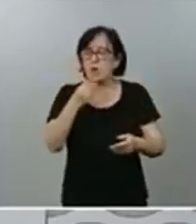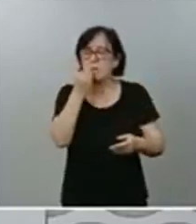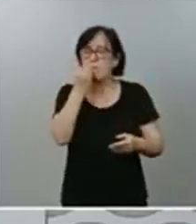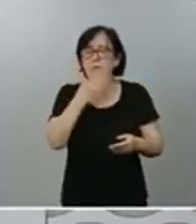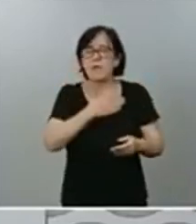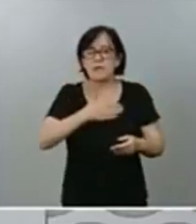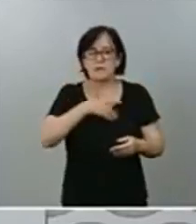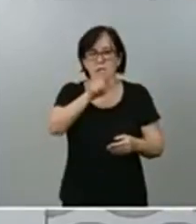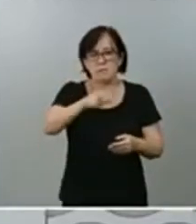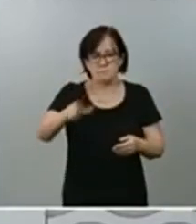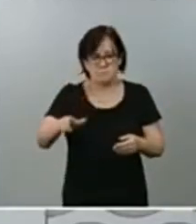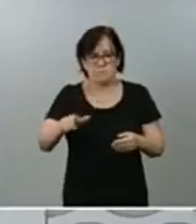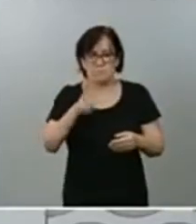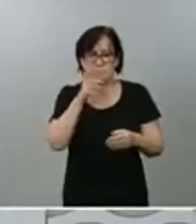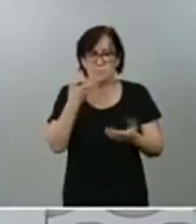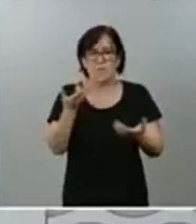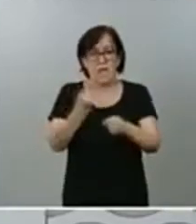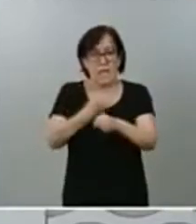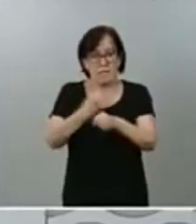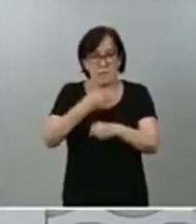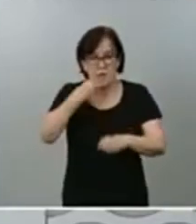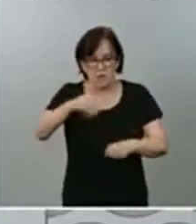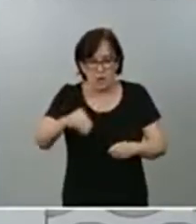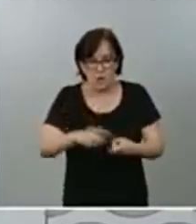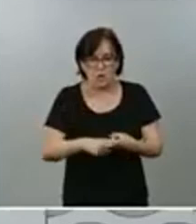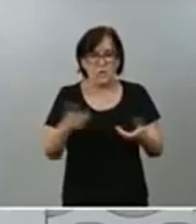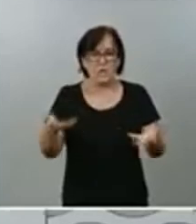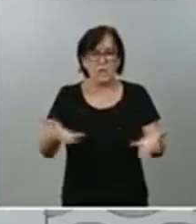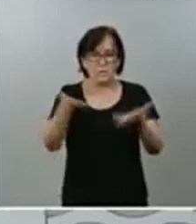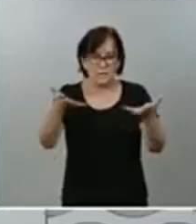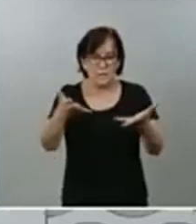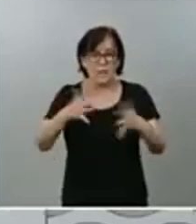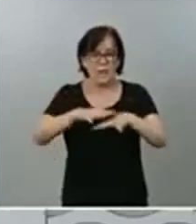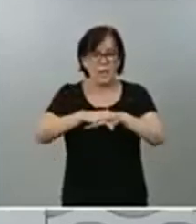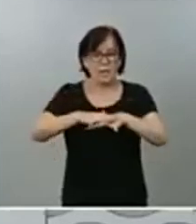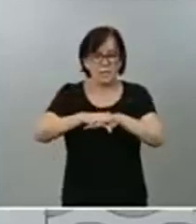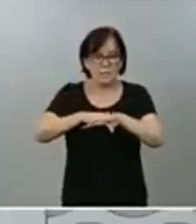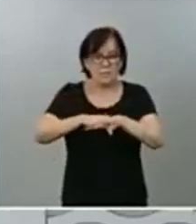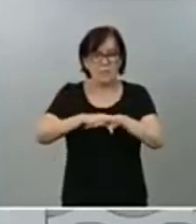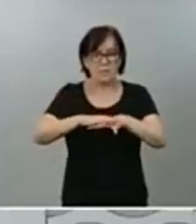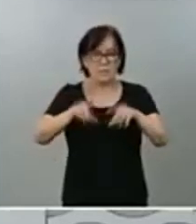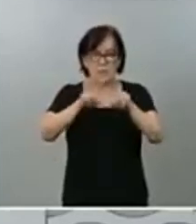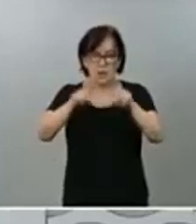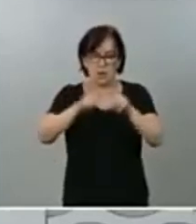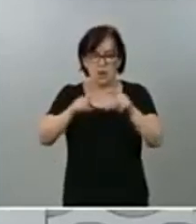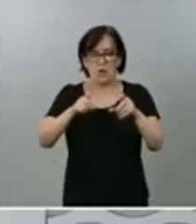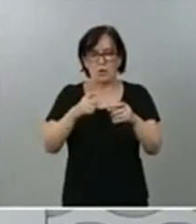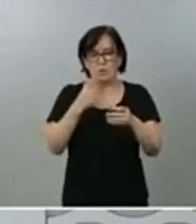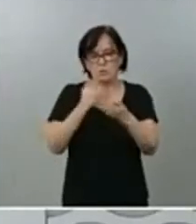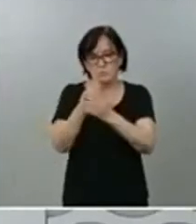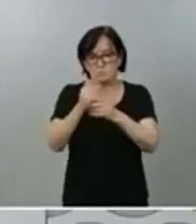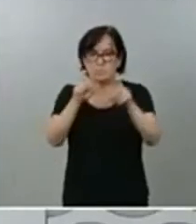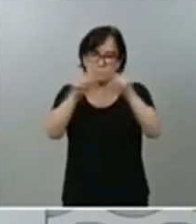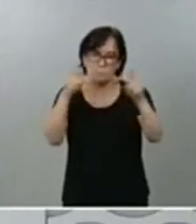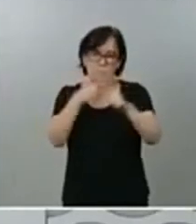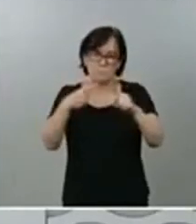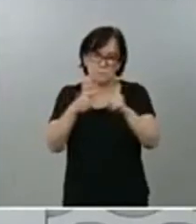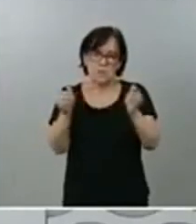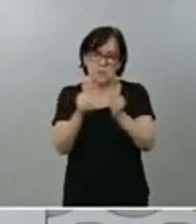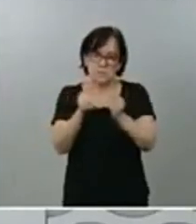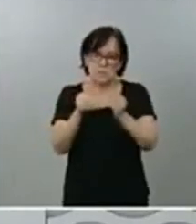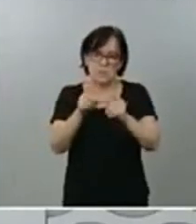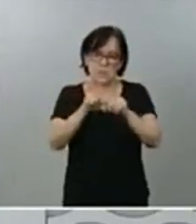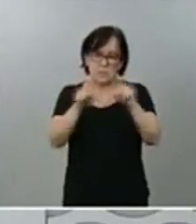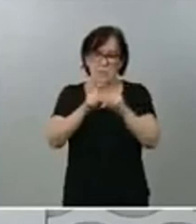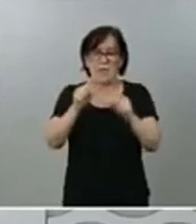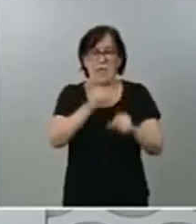el empleo de nuestros jóvenes, en los estímulos al tejido productivo, sobre todo pequeñas, medianas empresas y autónomos, y creemos que en esa